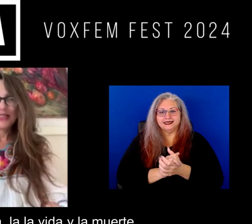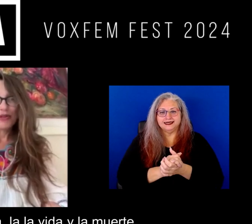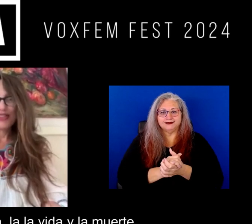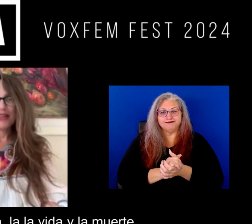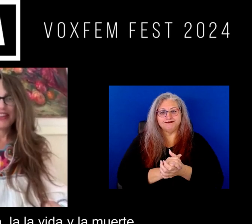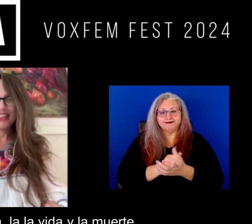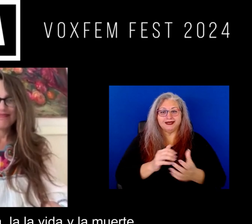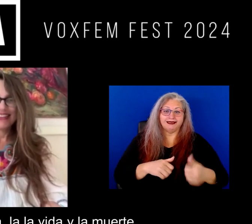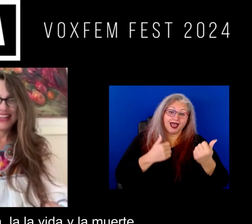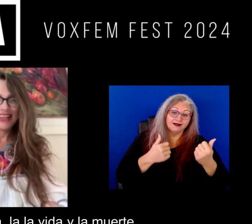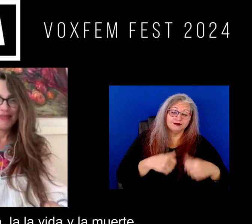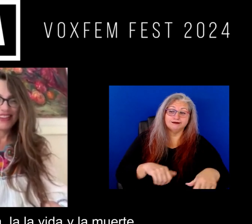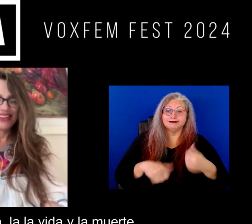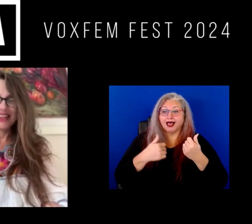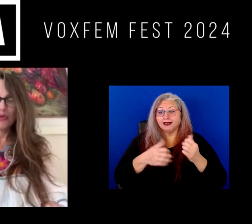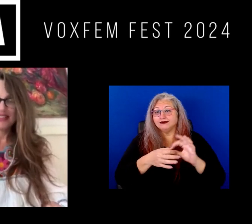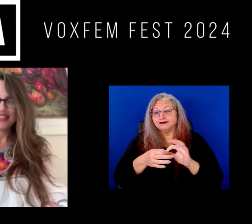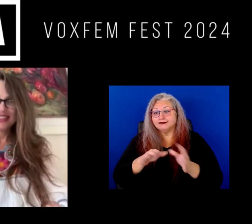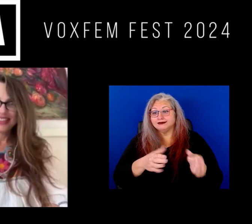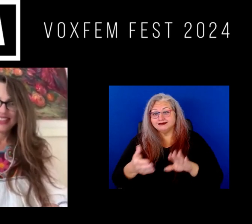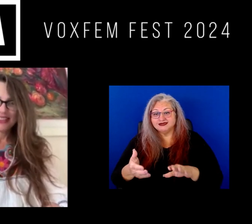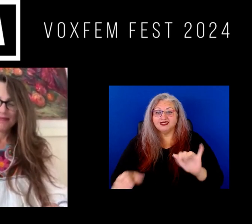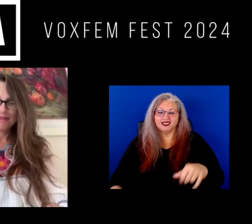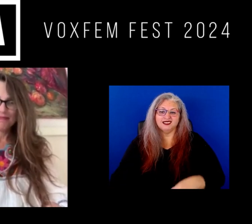es cuestión de vida, la vida y la muerte.